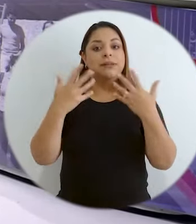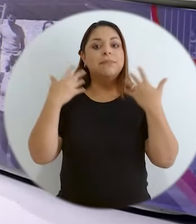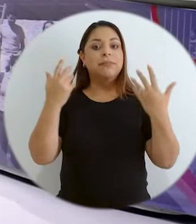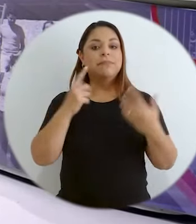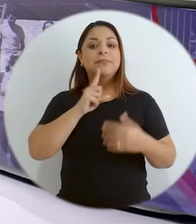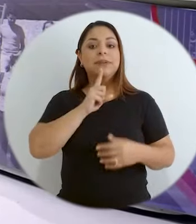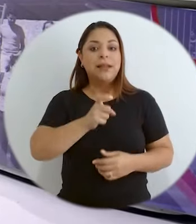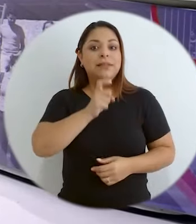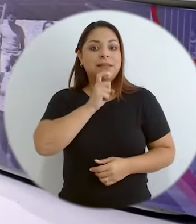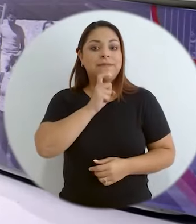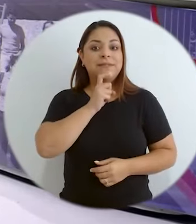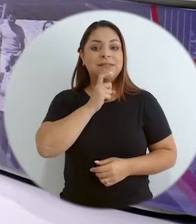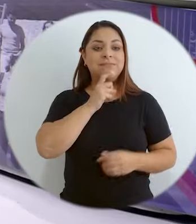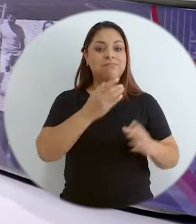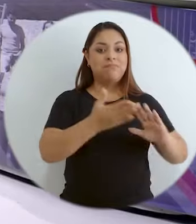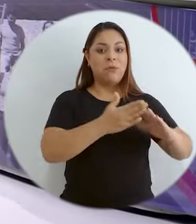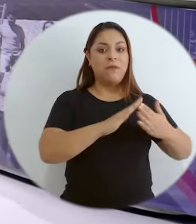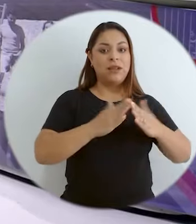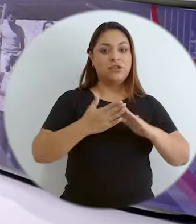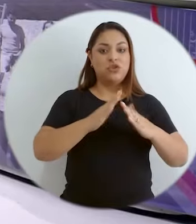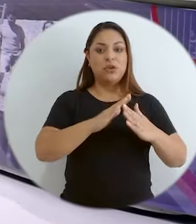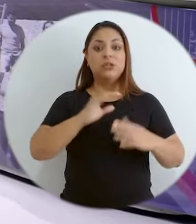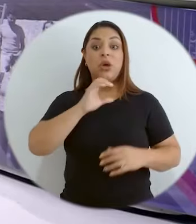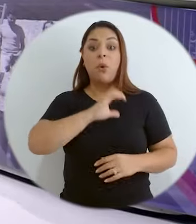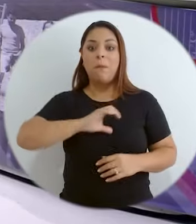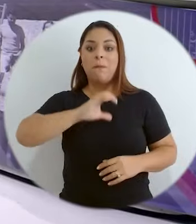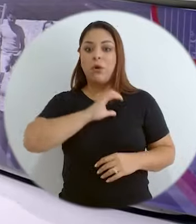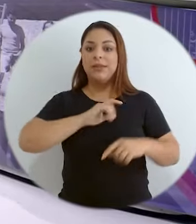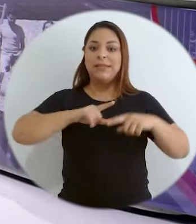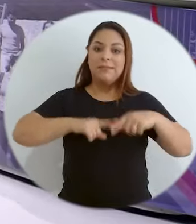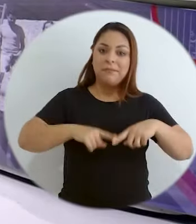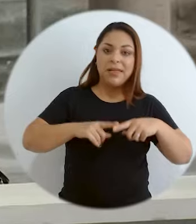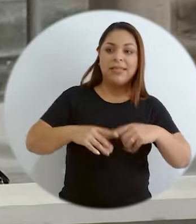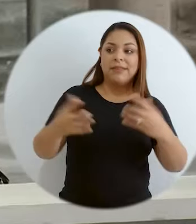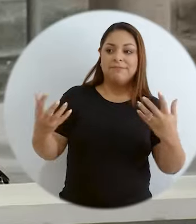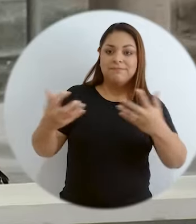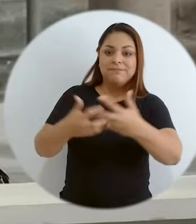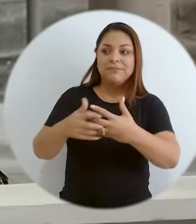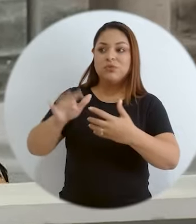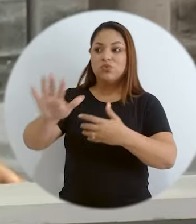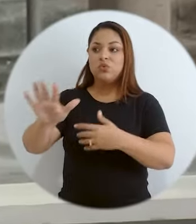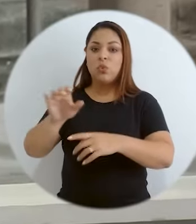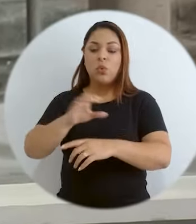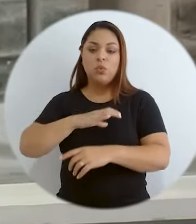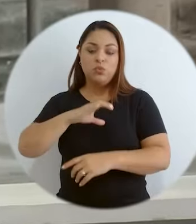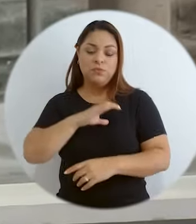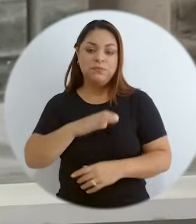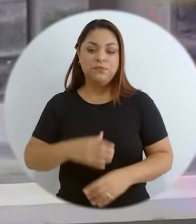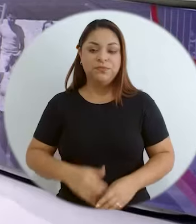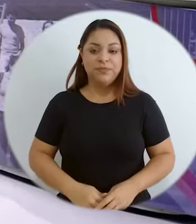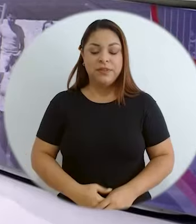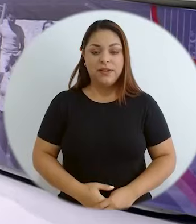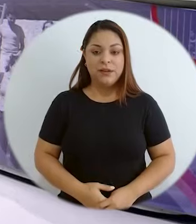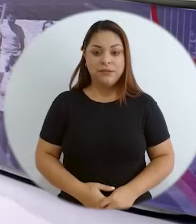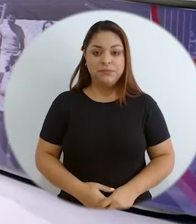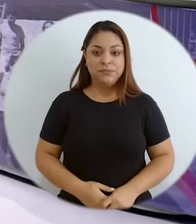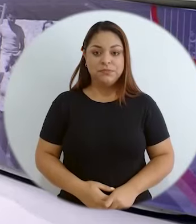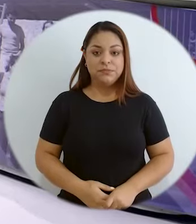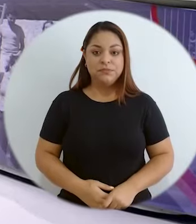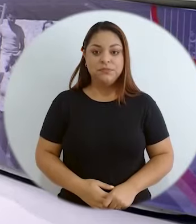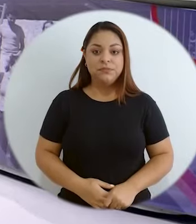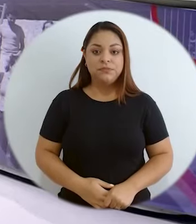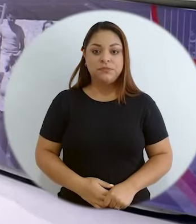cambio climático que realmente es difícil y que las poblaciones se comportan basadas en estas condiciones oceanográficas. Sí,